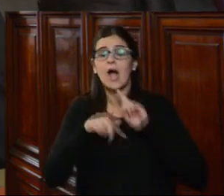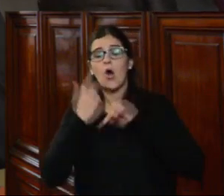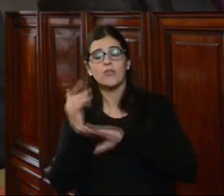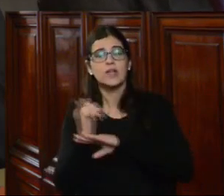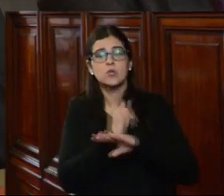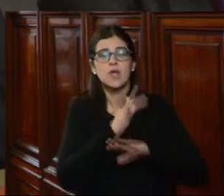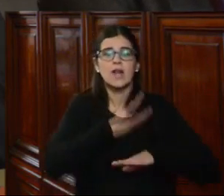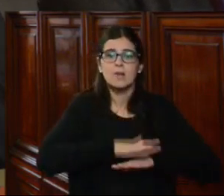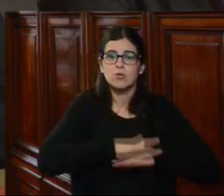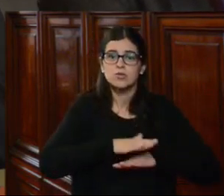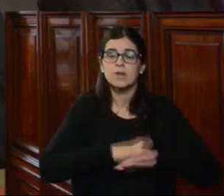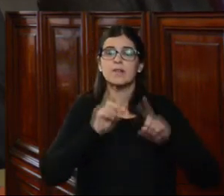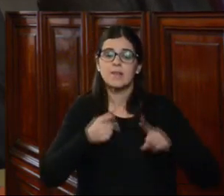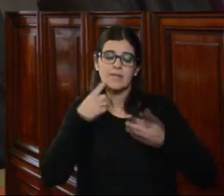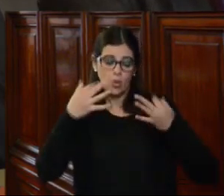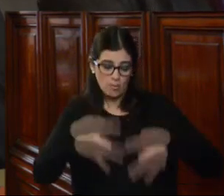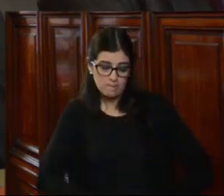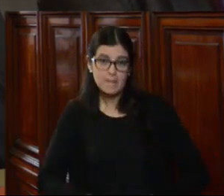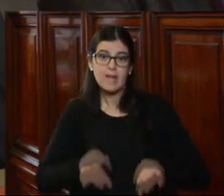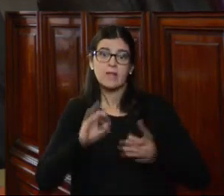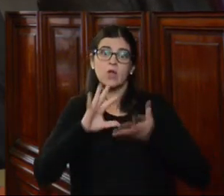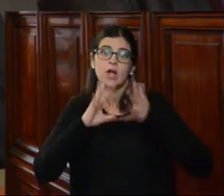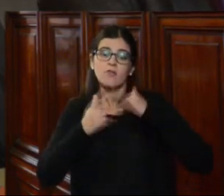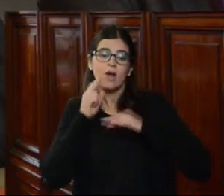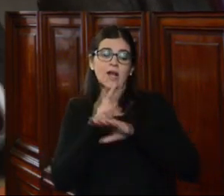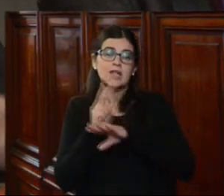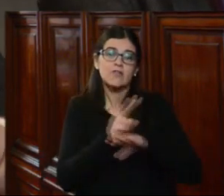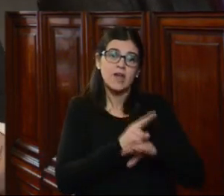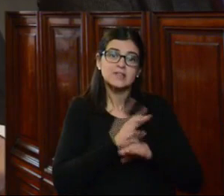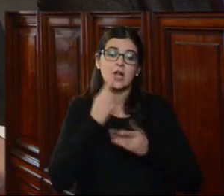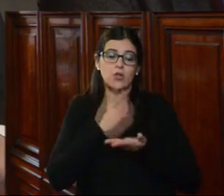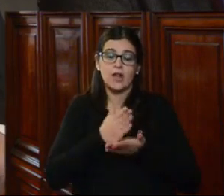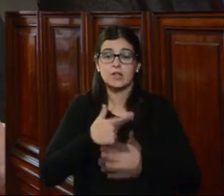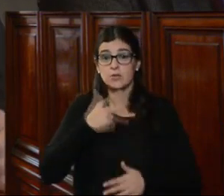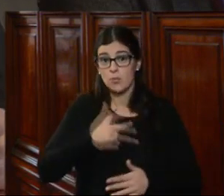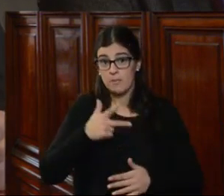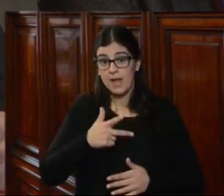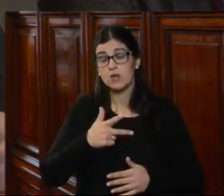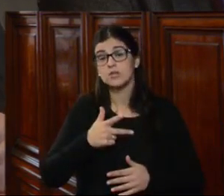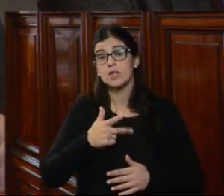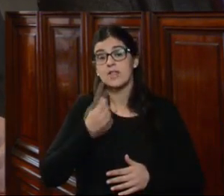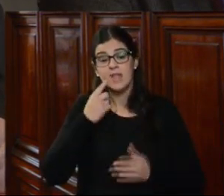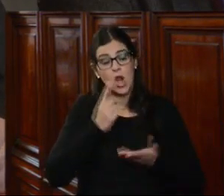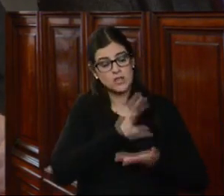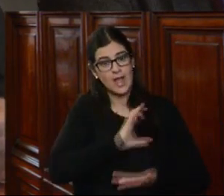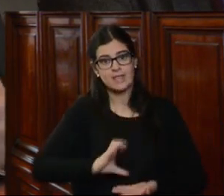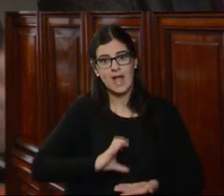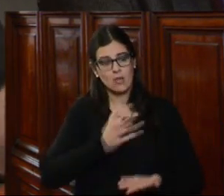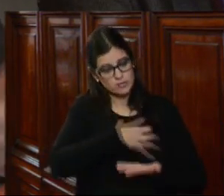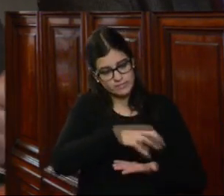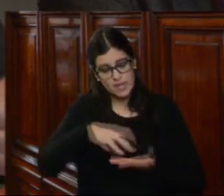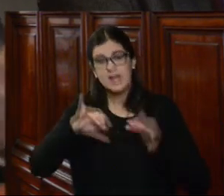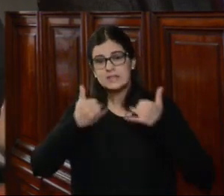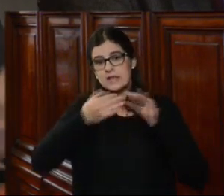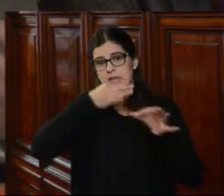instituciones responsables del cumplimiento de la defensa de los derechos humanos por parte de los Estados. Se ha